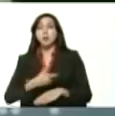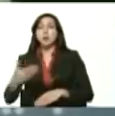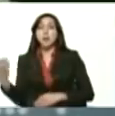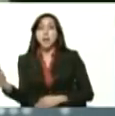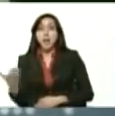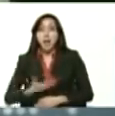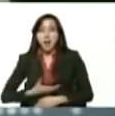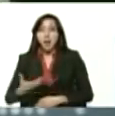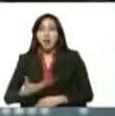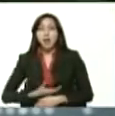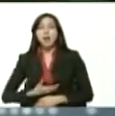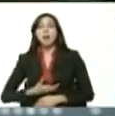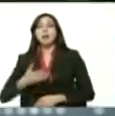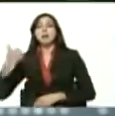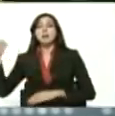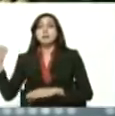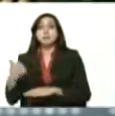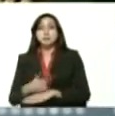alcaldes